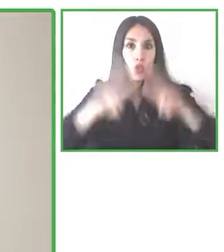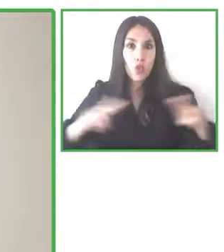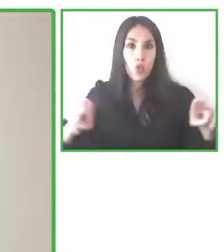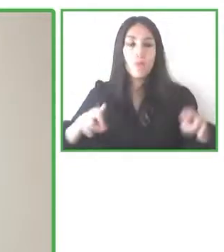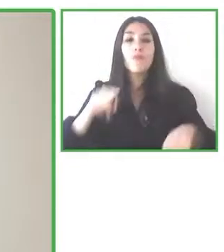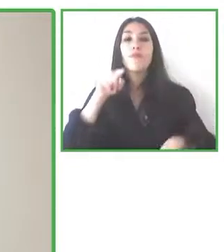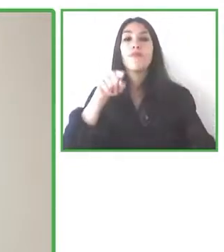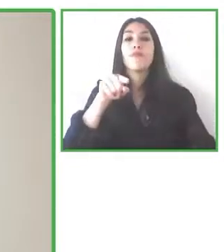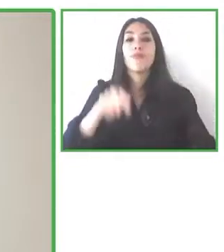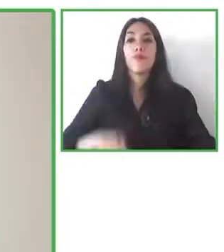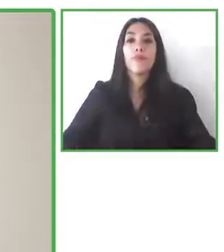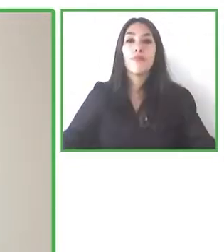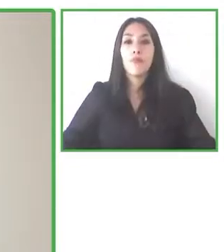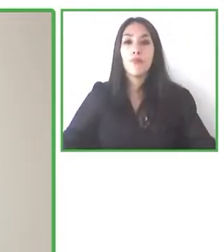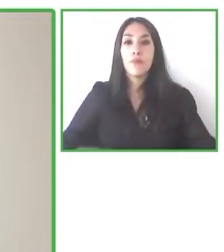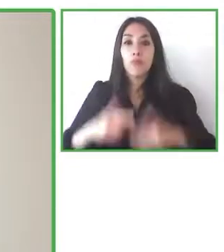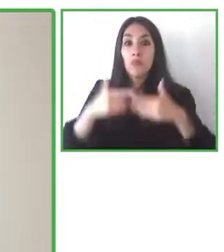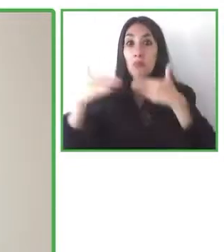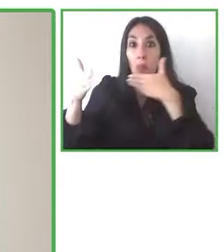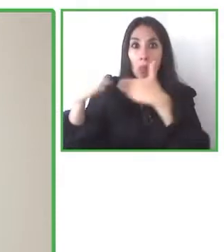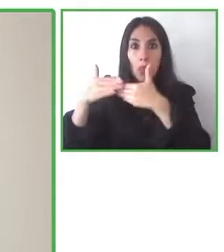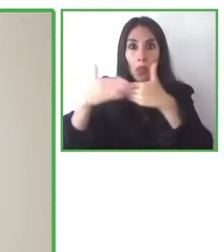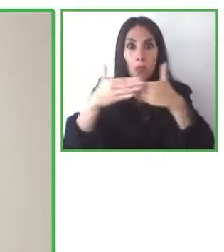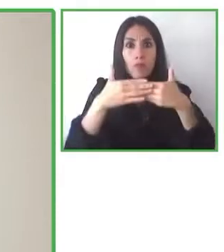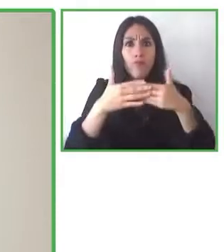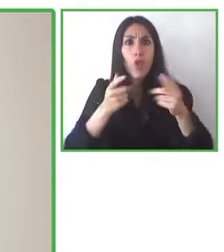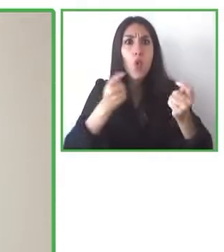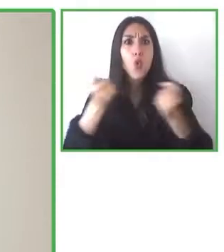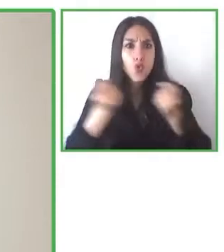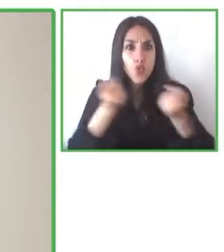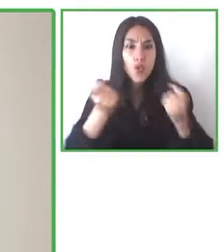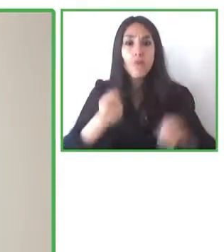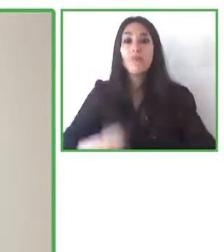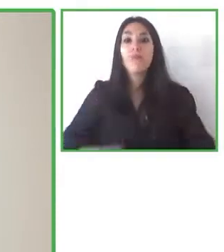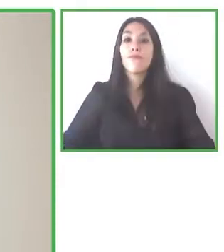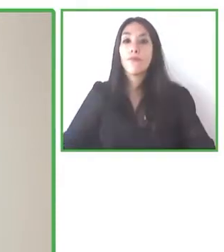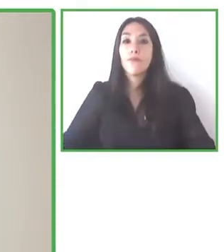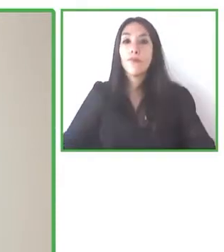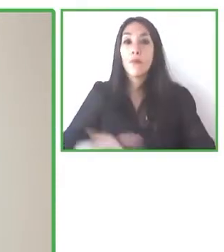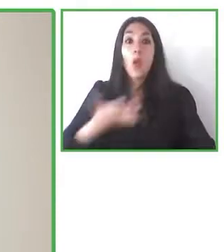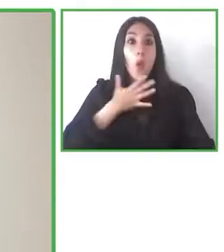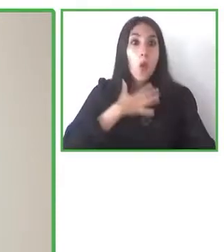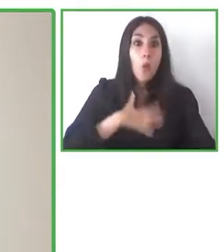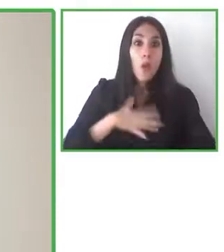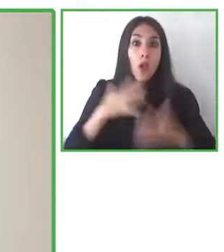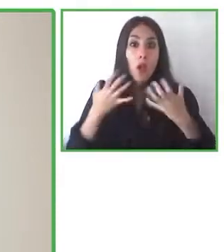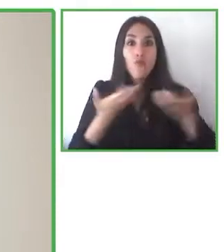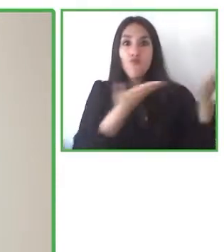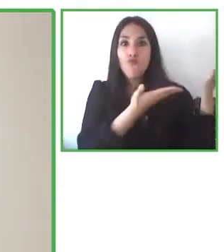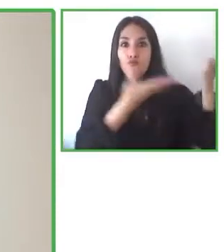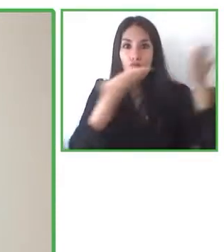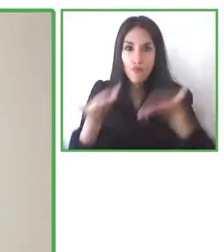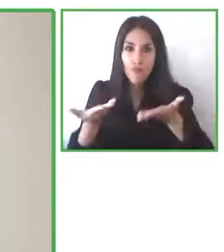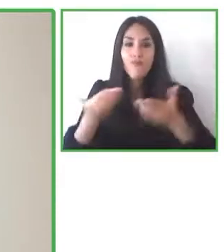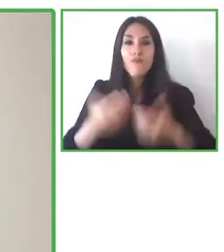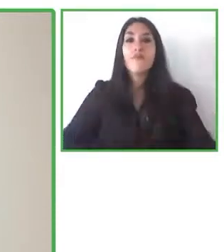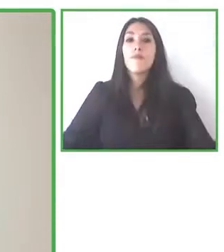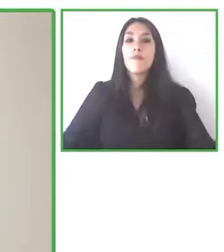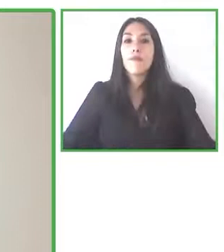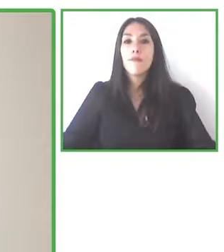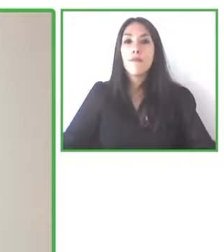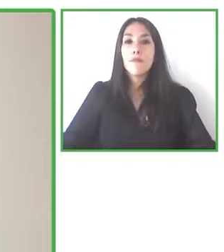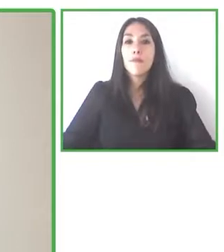Entonces, bueno, pues quería dar la bienvenida a nuestros ponentes de hoy y,